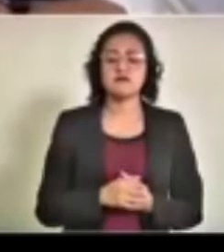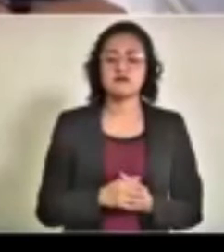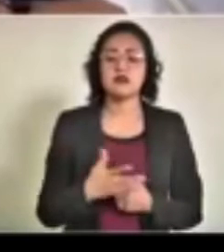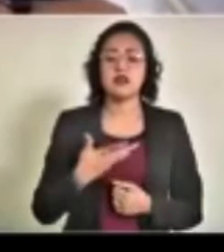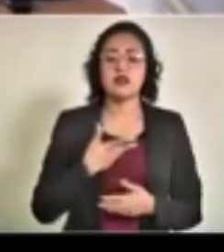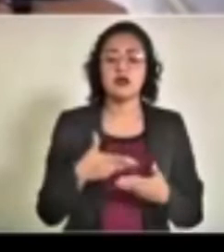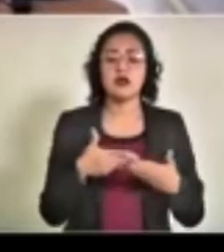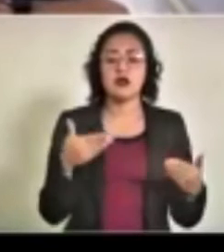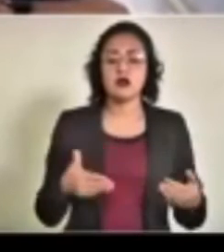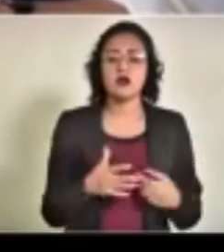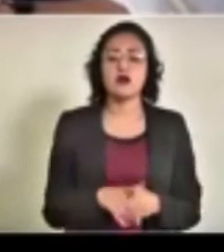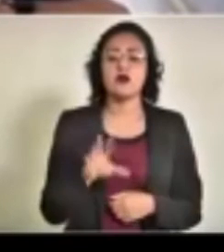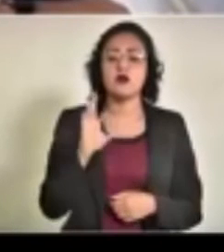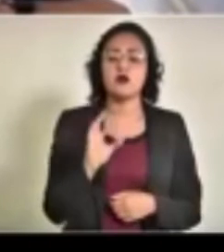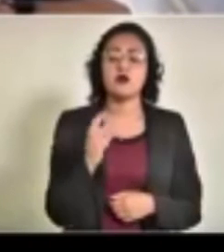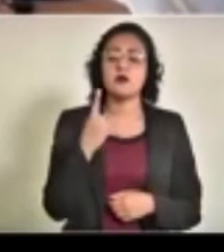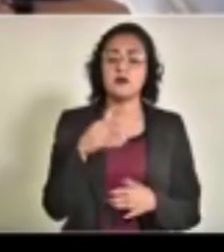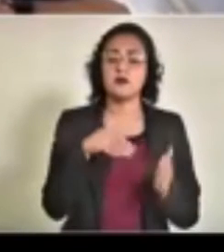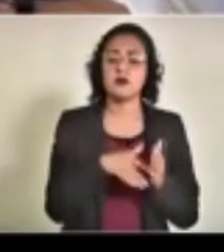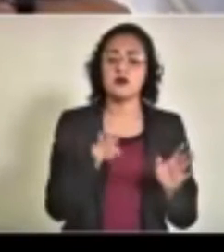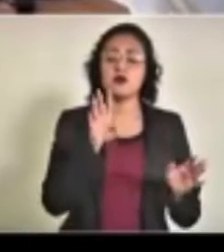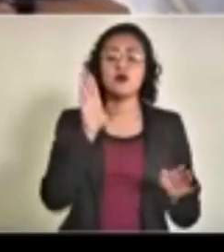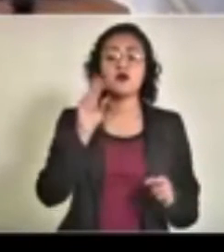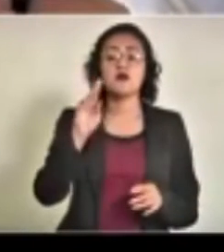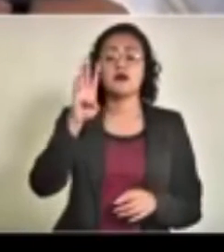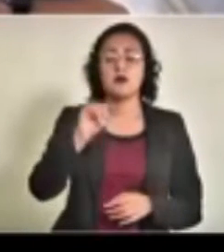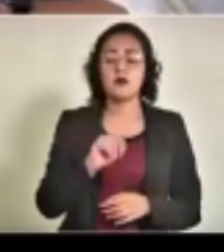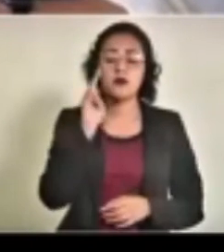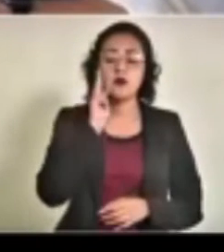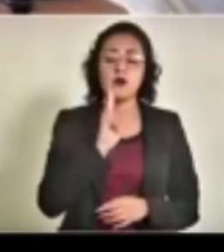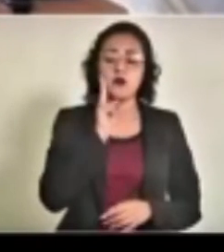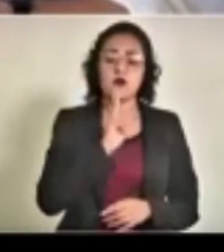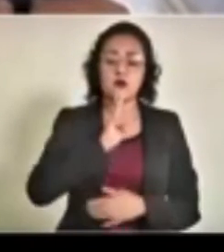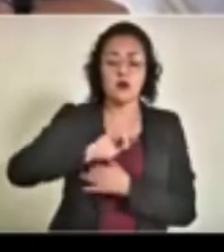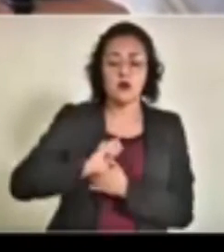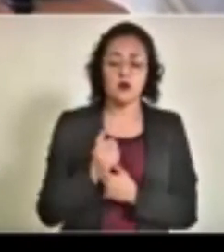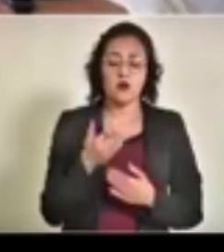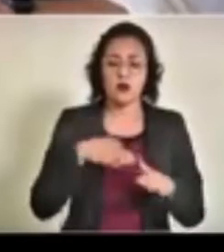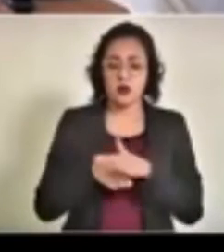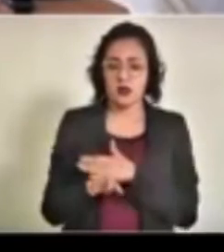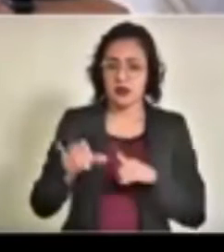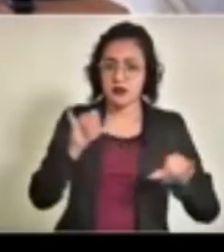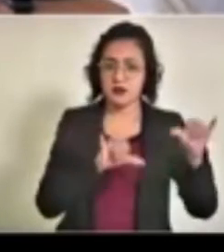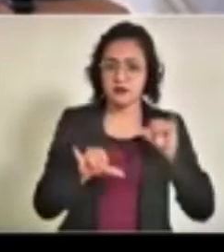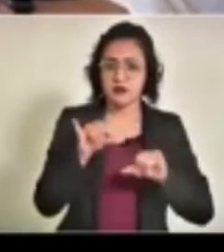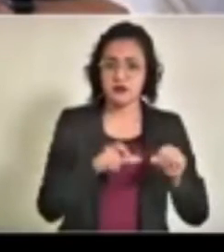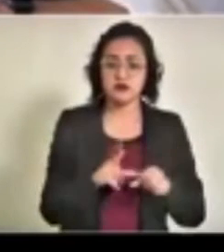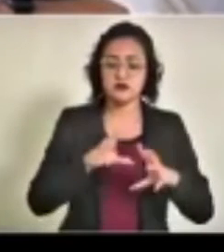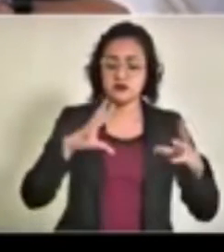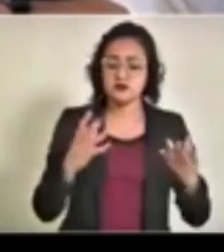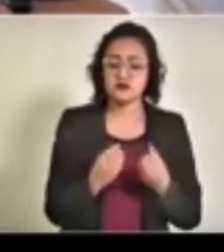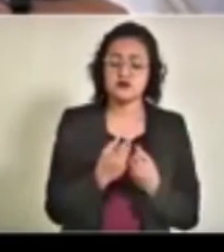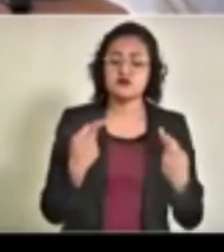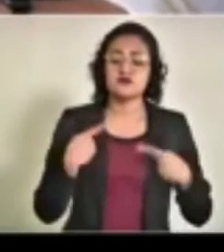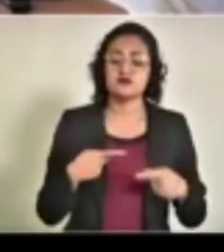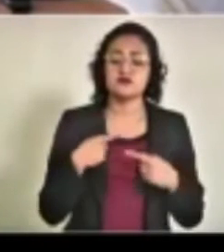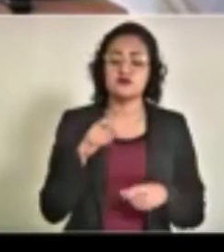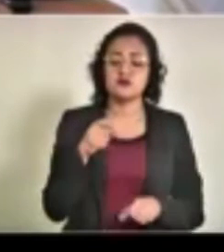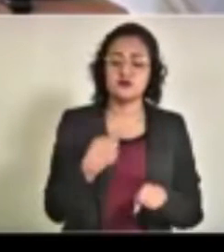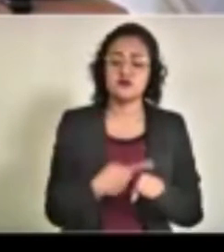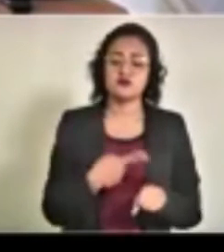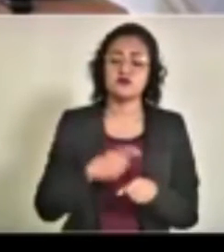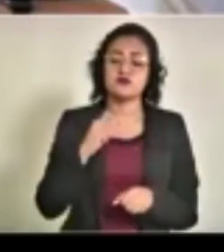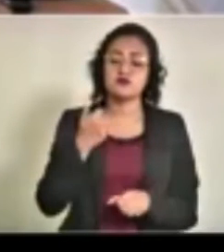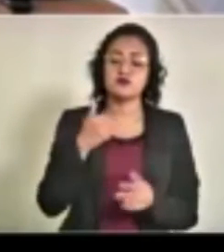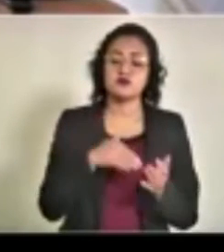Tenemos hasta el momento 41.099 muestras procesadas, teniendo un acumulado de casos positivos de